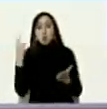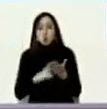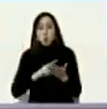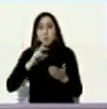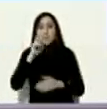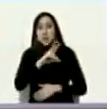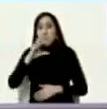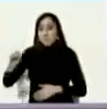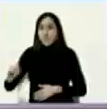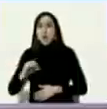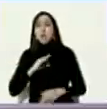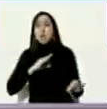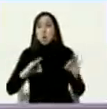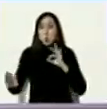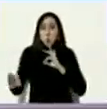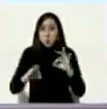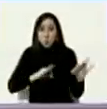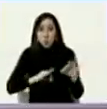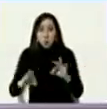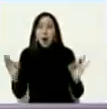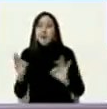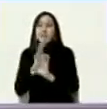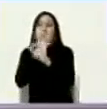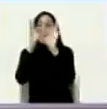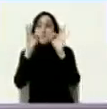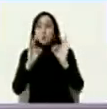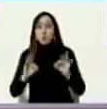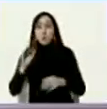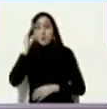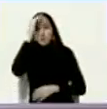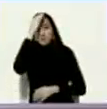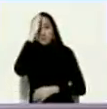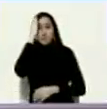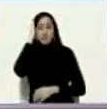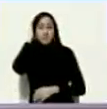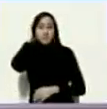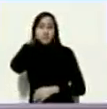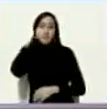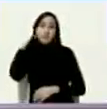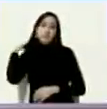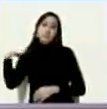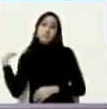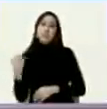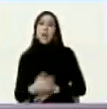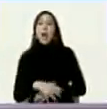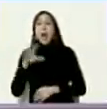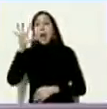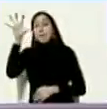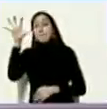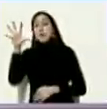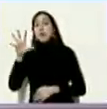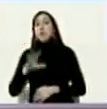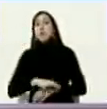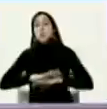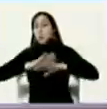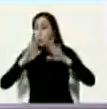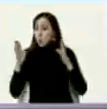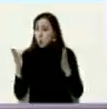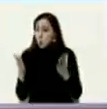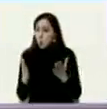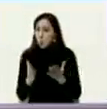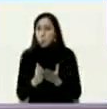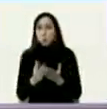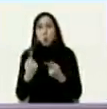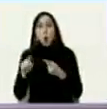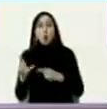un modelo brutal que no habían ensayado en ningún país del mundo que era entre